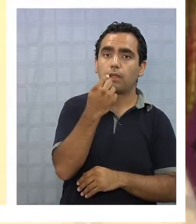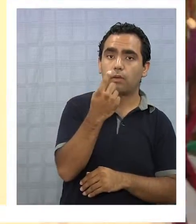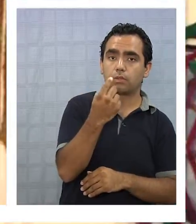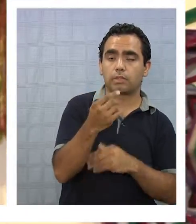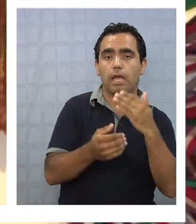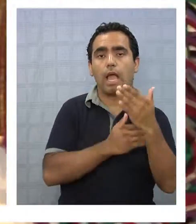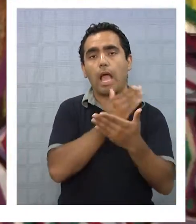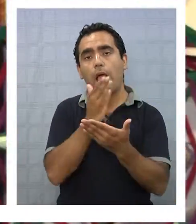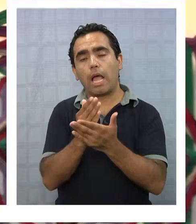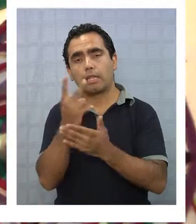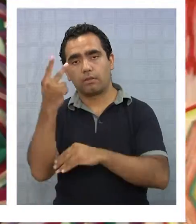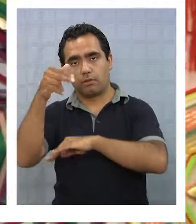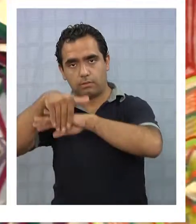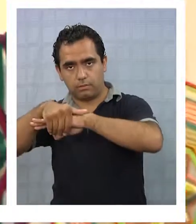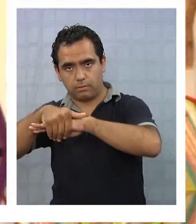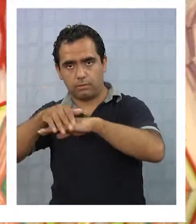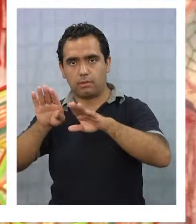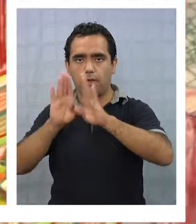horas.